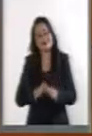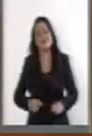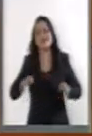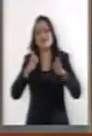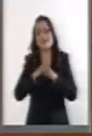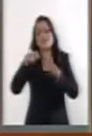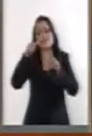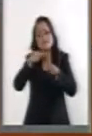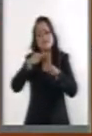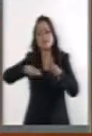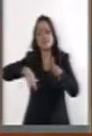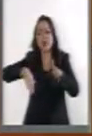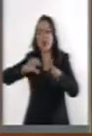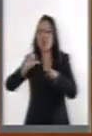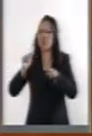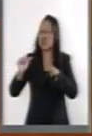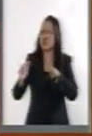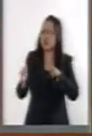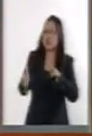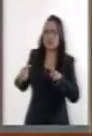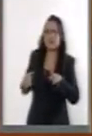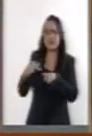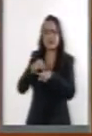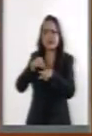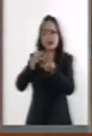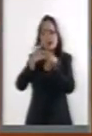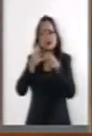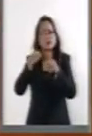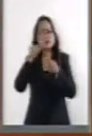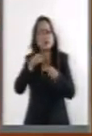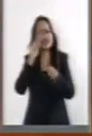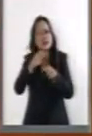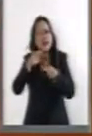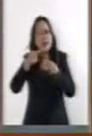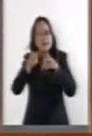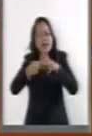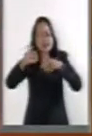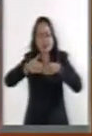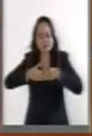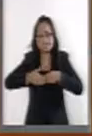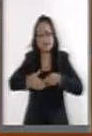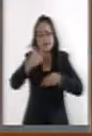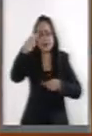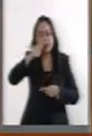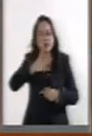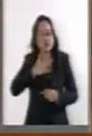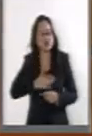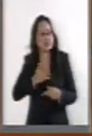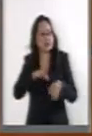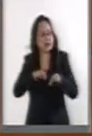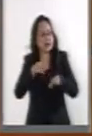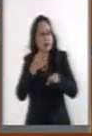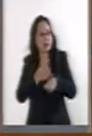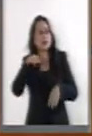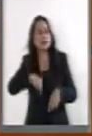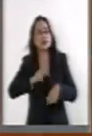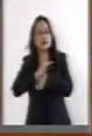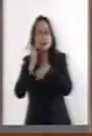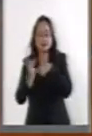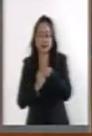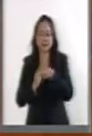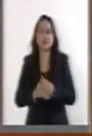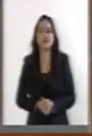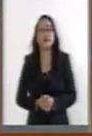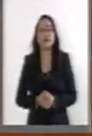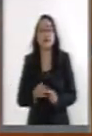como aquí lo han expresado otras compañeras y otros compañeros, un parteaguas para la justicia laboral en nuestro país. Para la